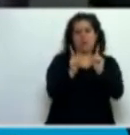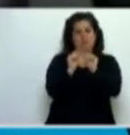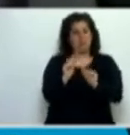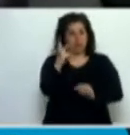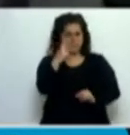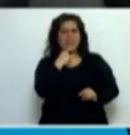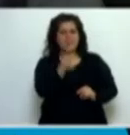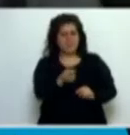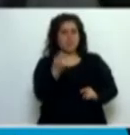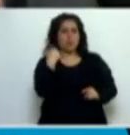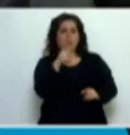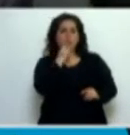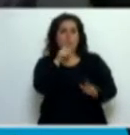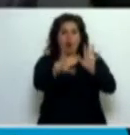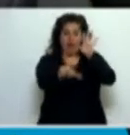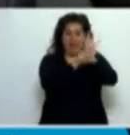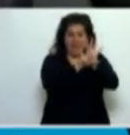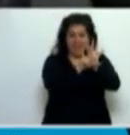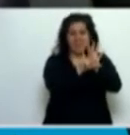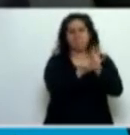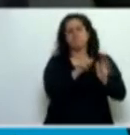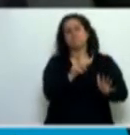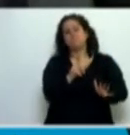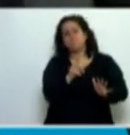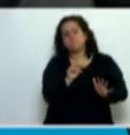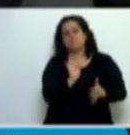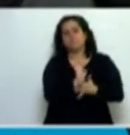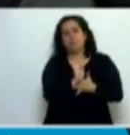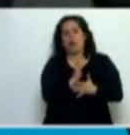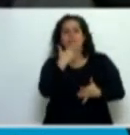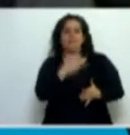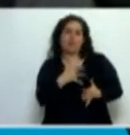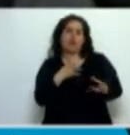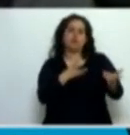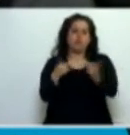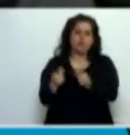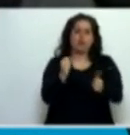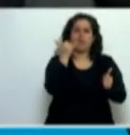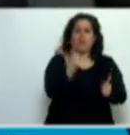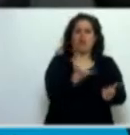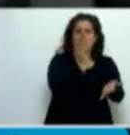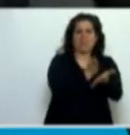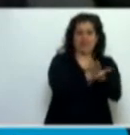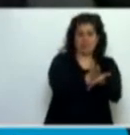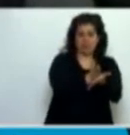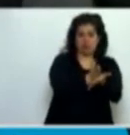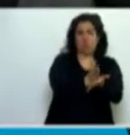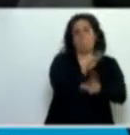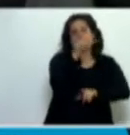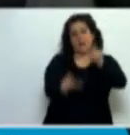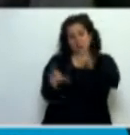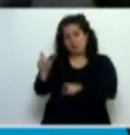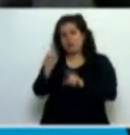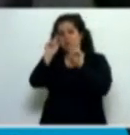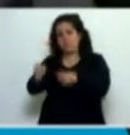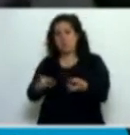donde dice que a los fines de la presente ley se entiende también como consumidores, con sus derechos que les cabe a aquellas personas que no